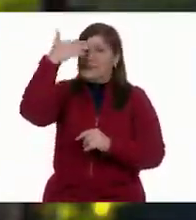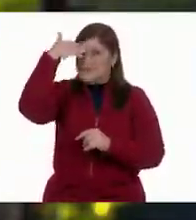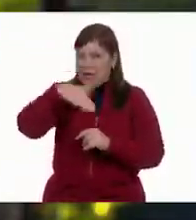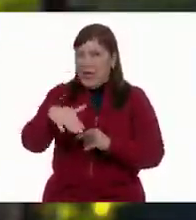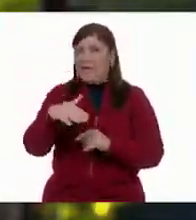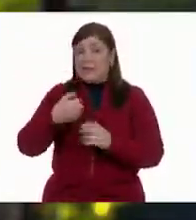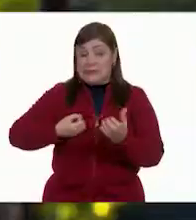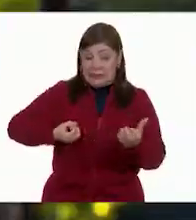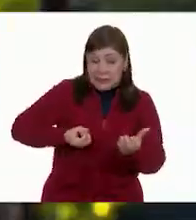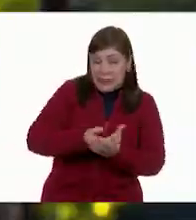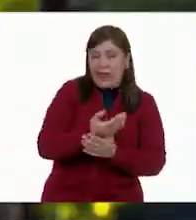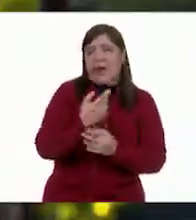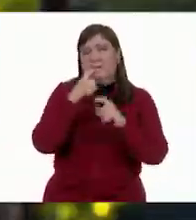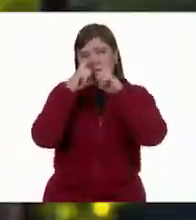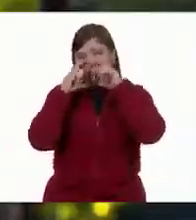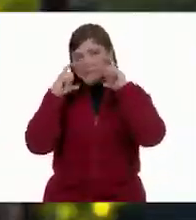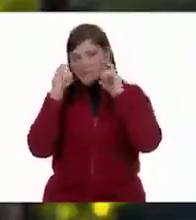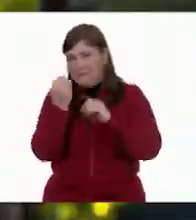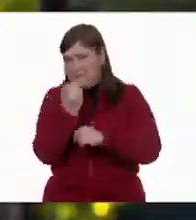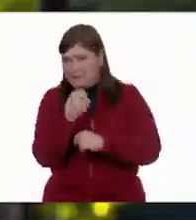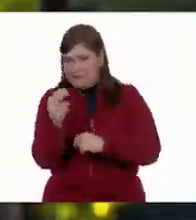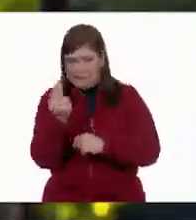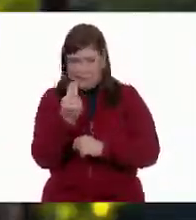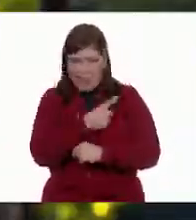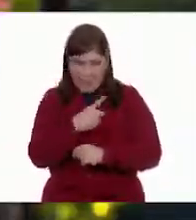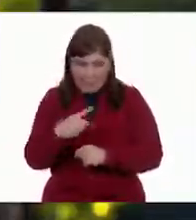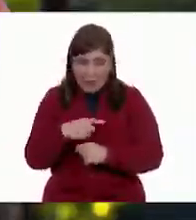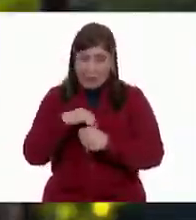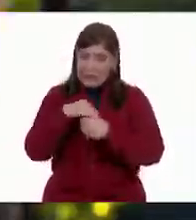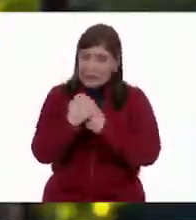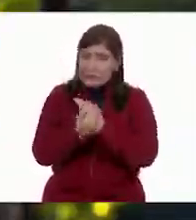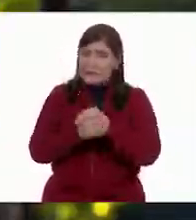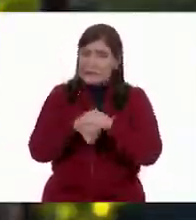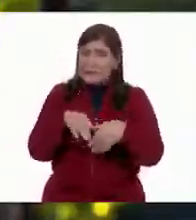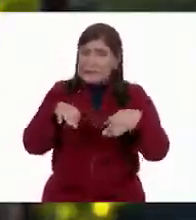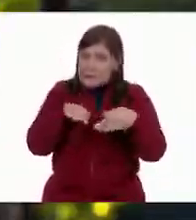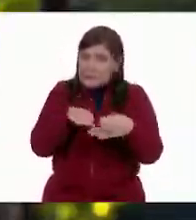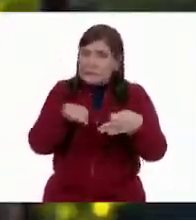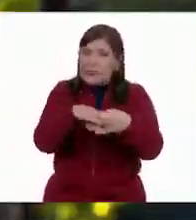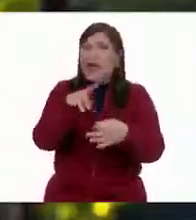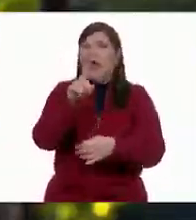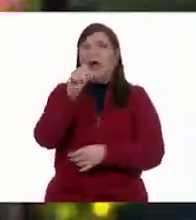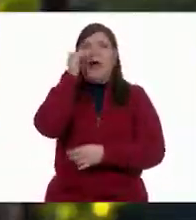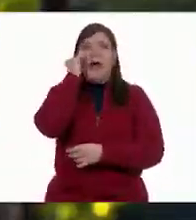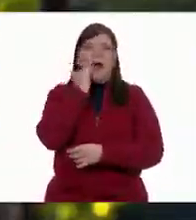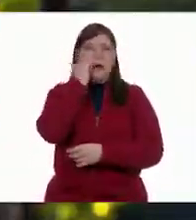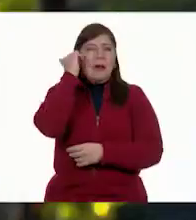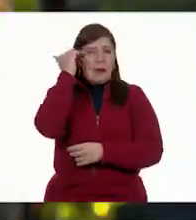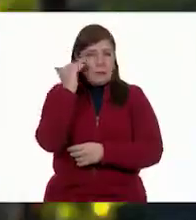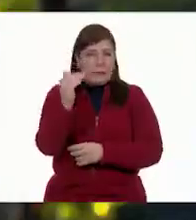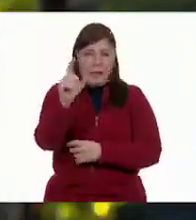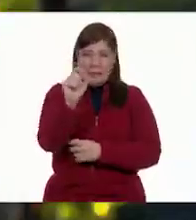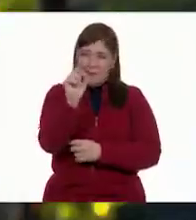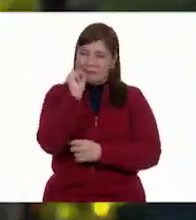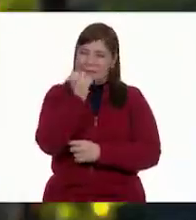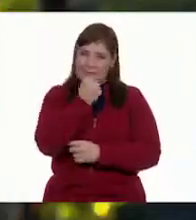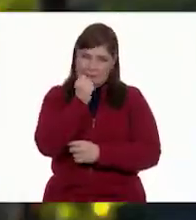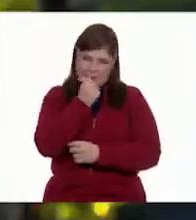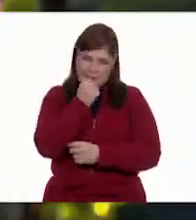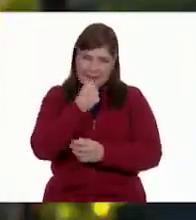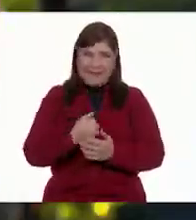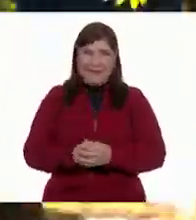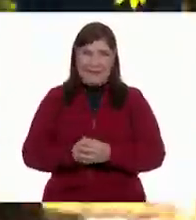utiliza el cubrebocas. Lava tus manos frecuentemente con agua y jabón durante 20